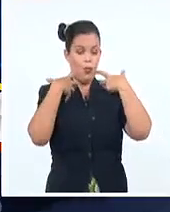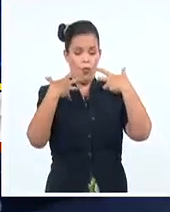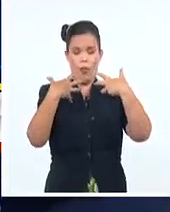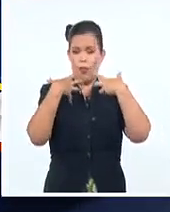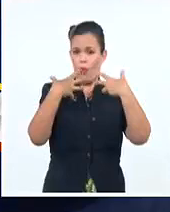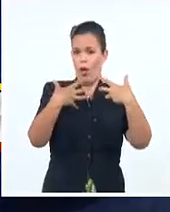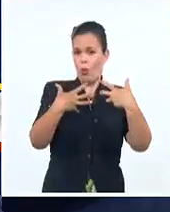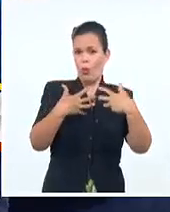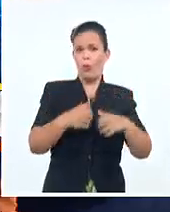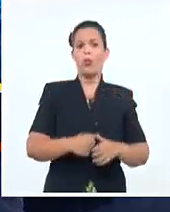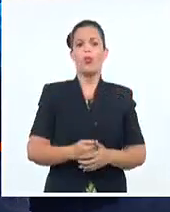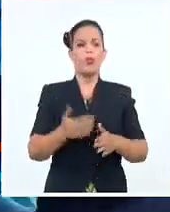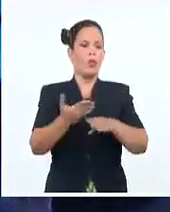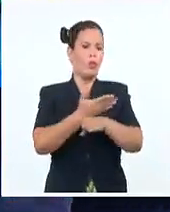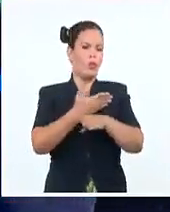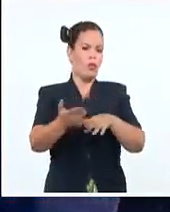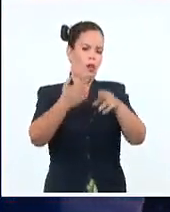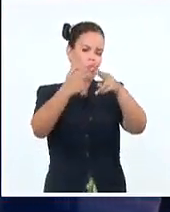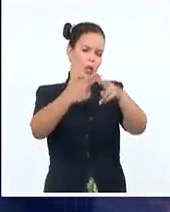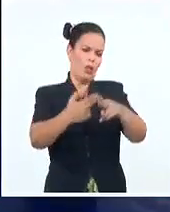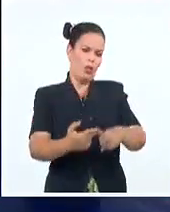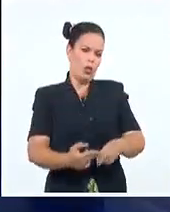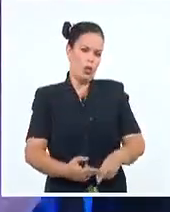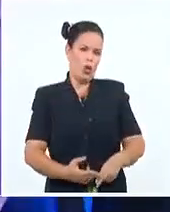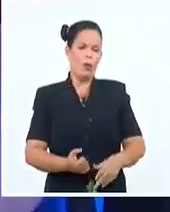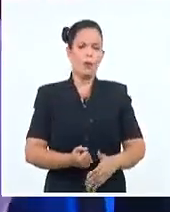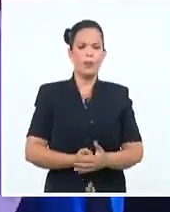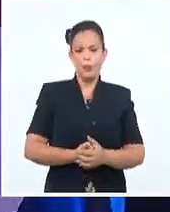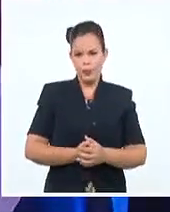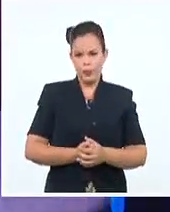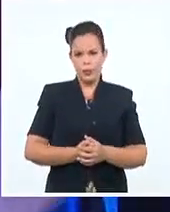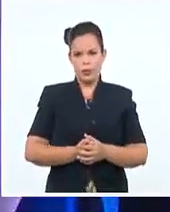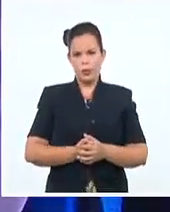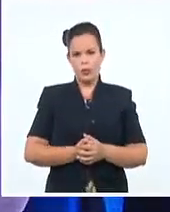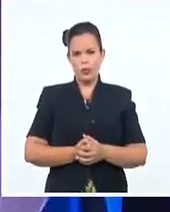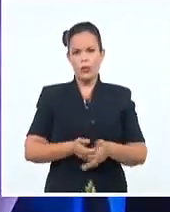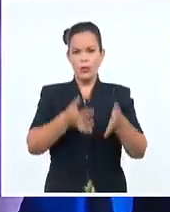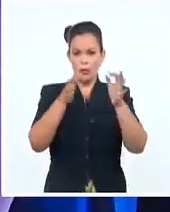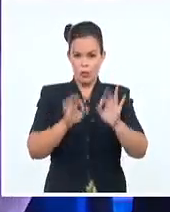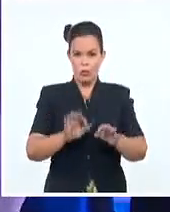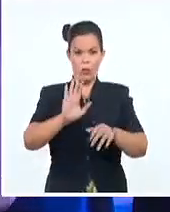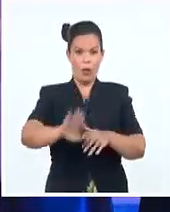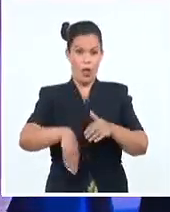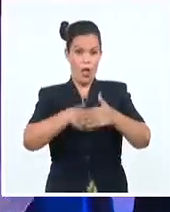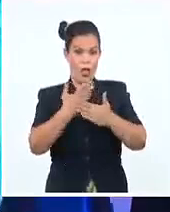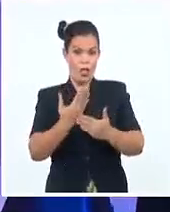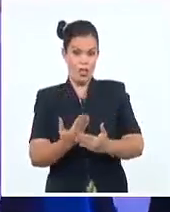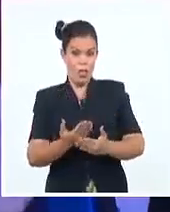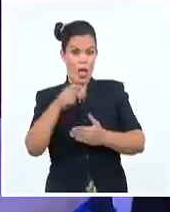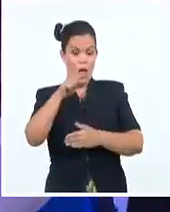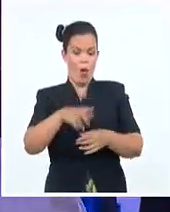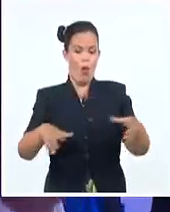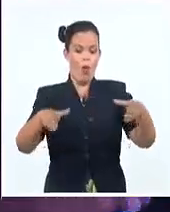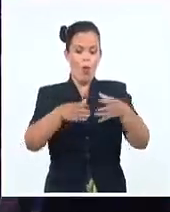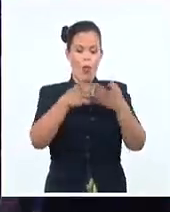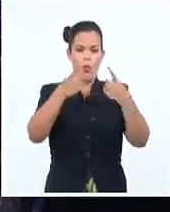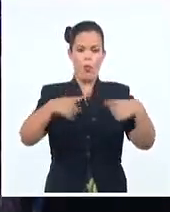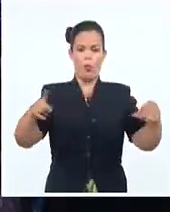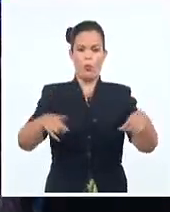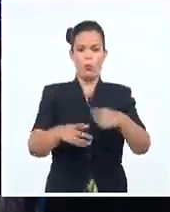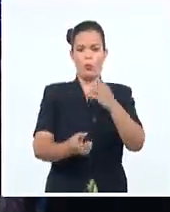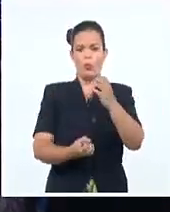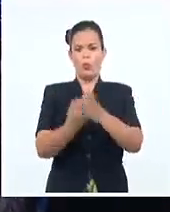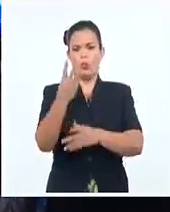sombrero de Yarey, llego el negro y deja que Roberto te toque. Justo en la jornada en la que su banda llegó a sus 28 años, varios artistas